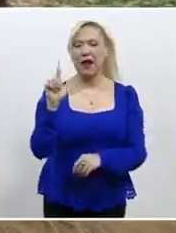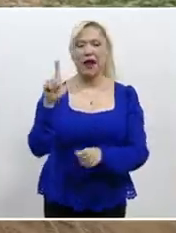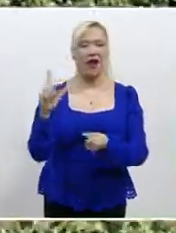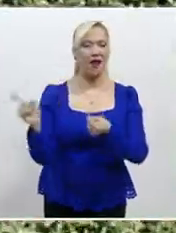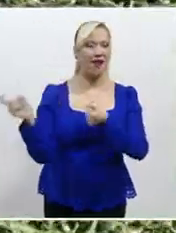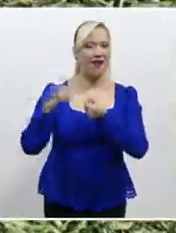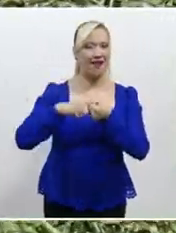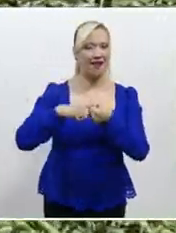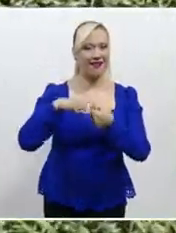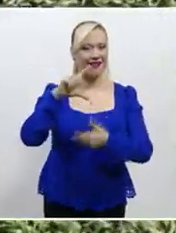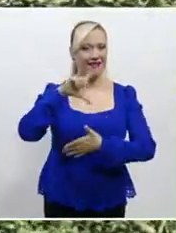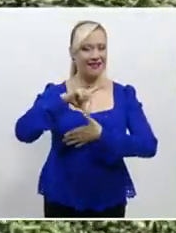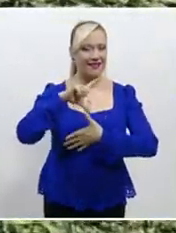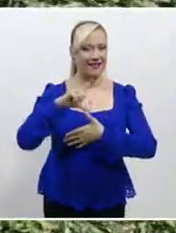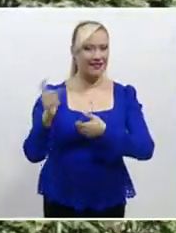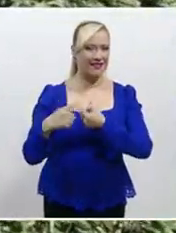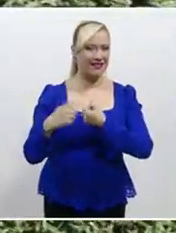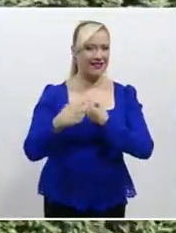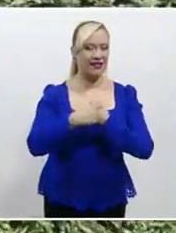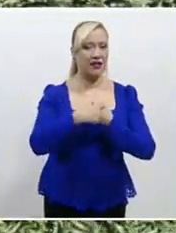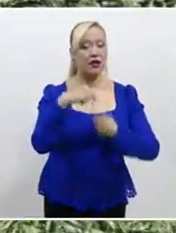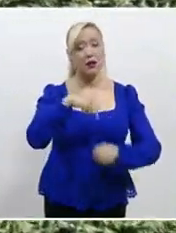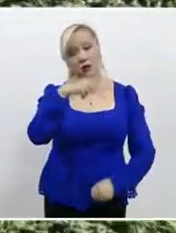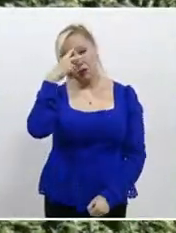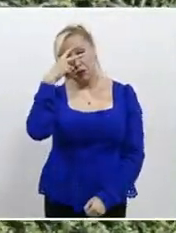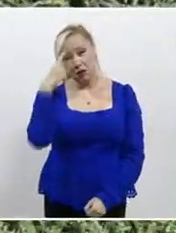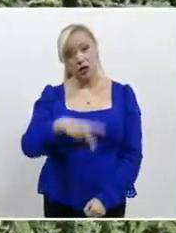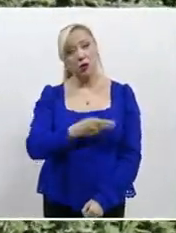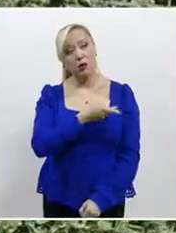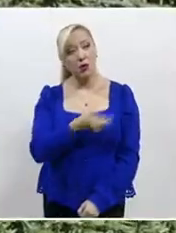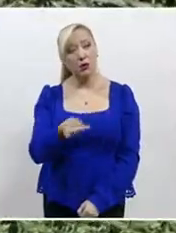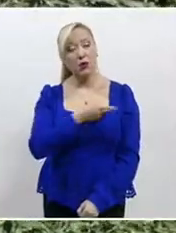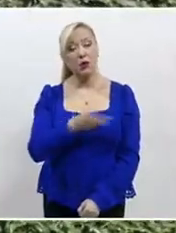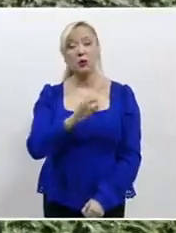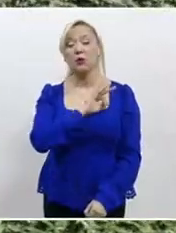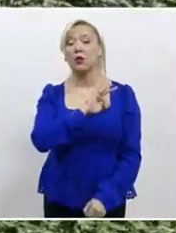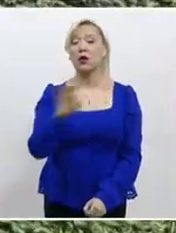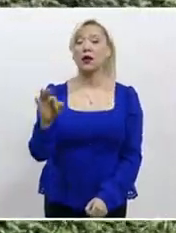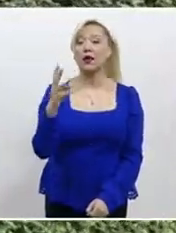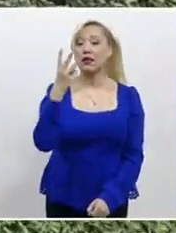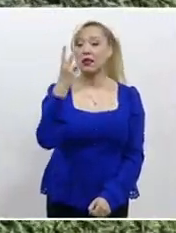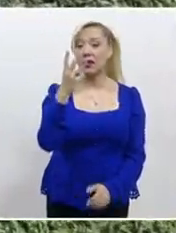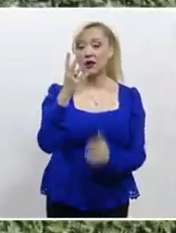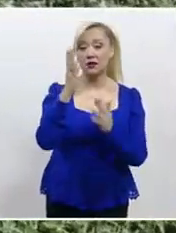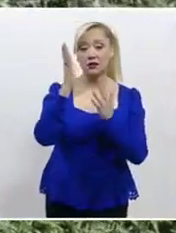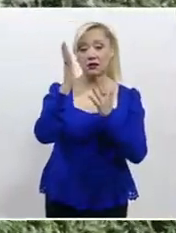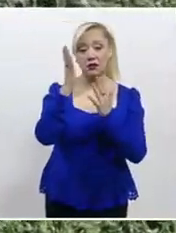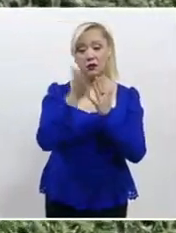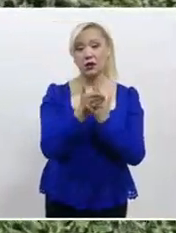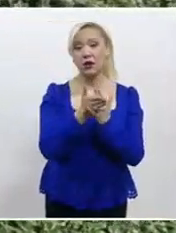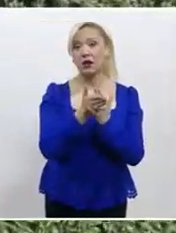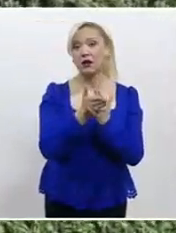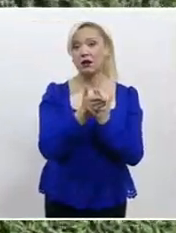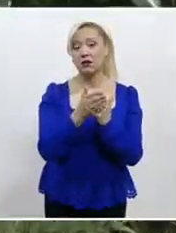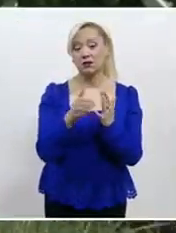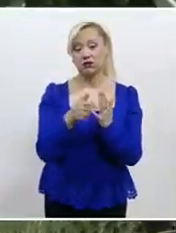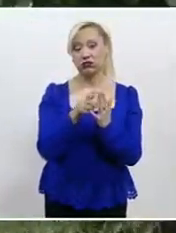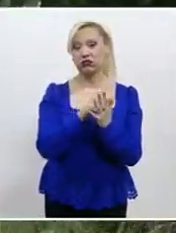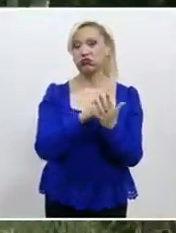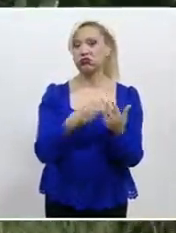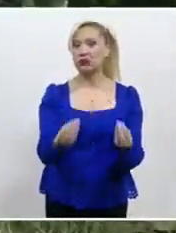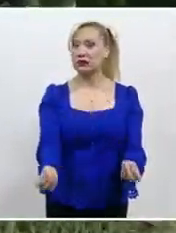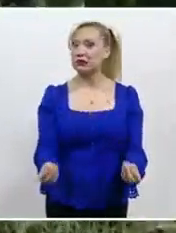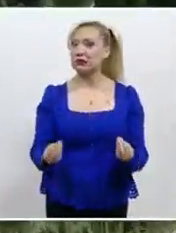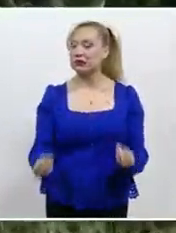México sigue siendo un país en el que la incidencia de la pobreza abarca casi tres cuartas partes de la población, es